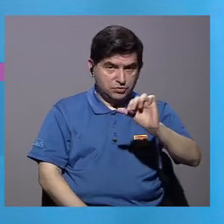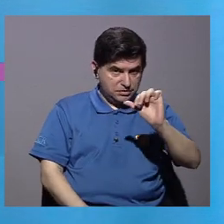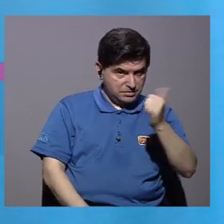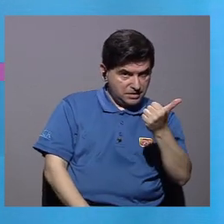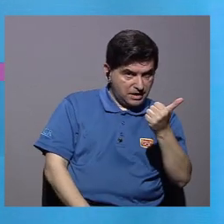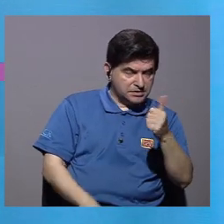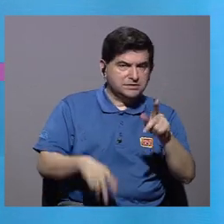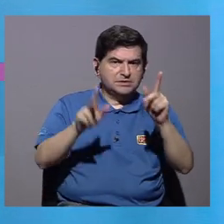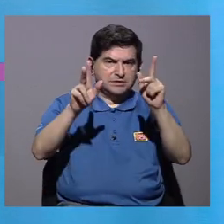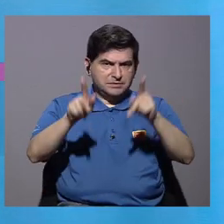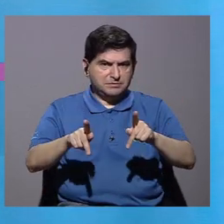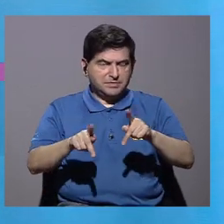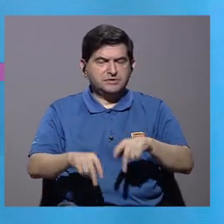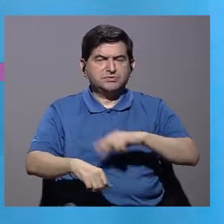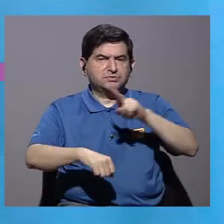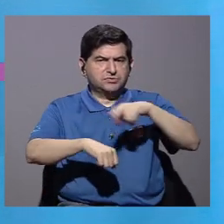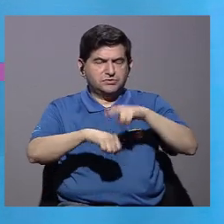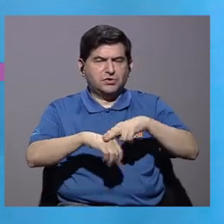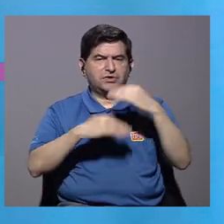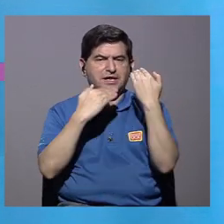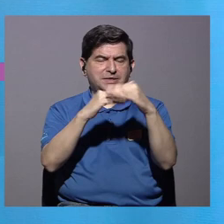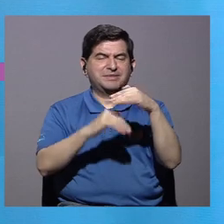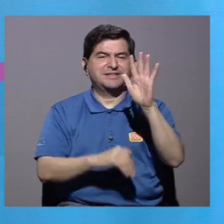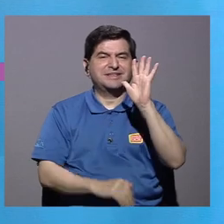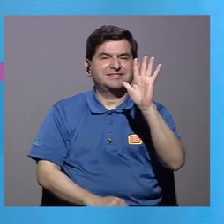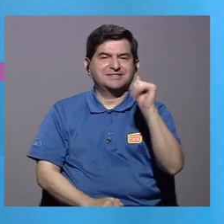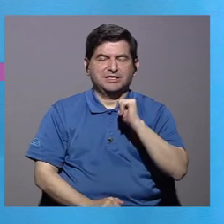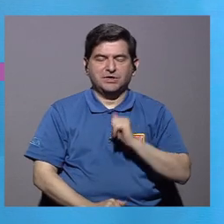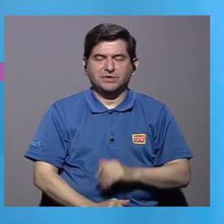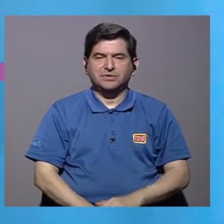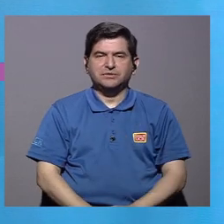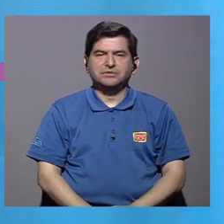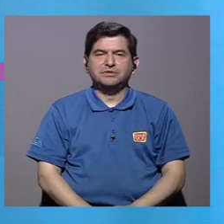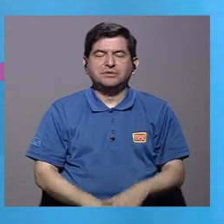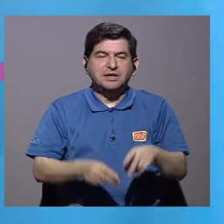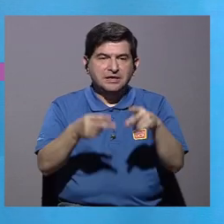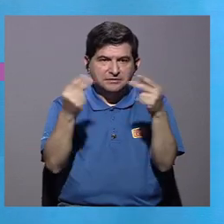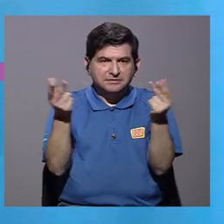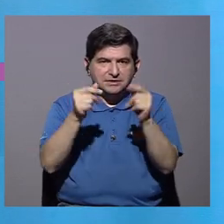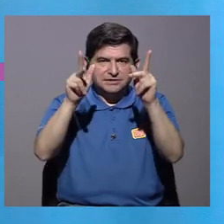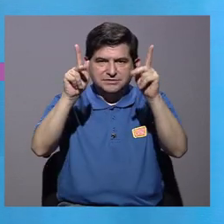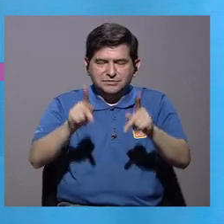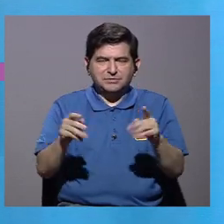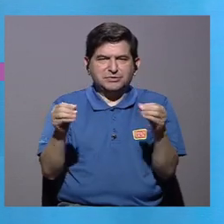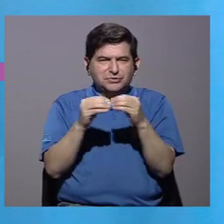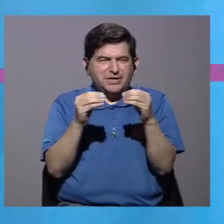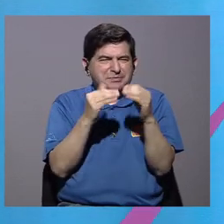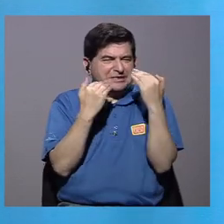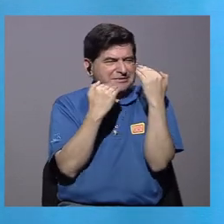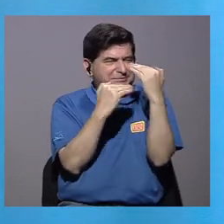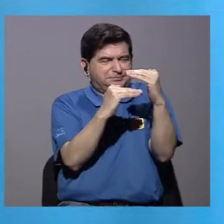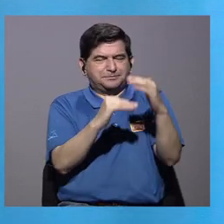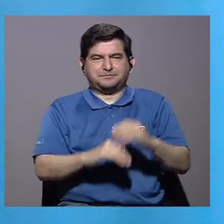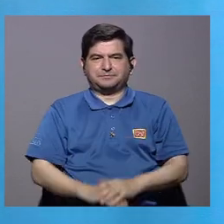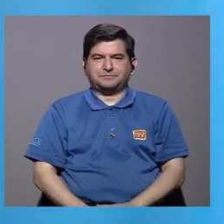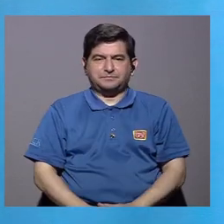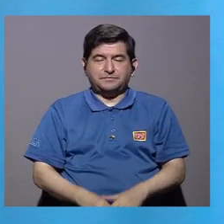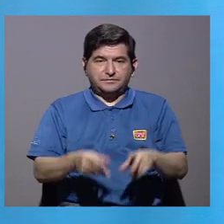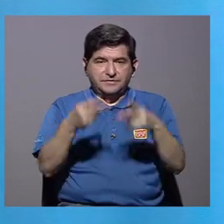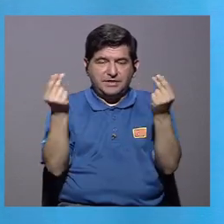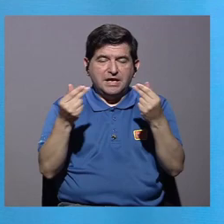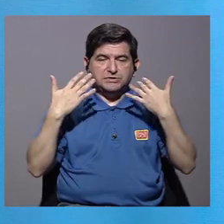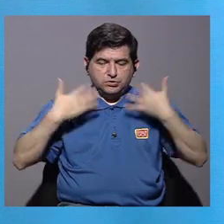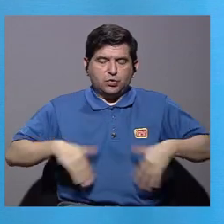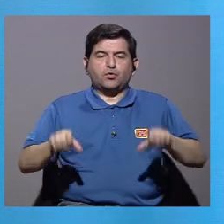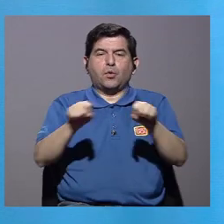De estos 10 gastos, las personas en promedio restringen 5 gastos. Los gastos que las personas más han restringido